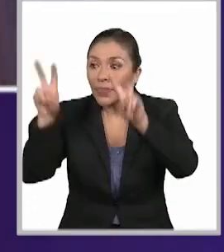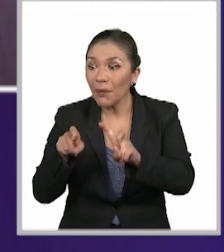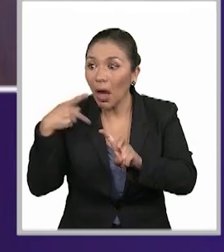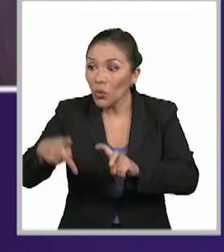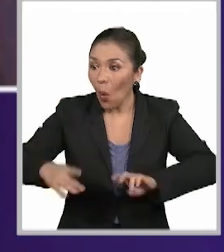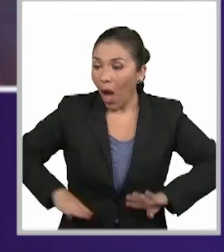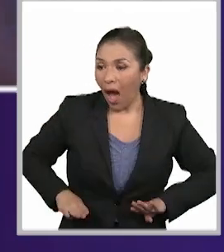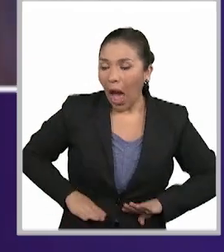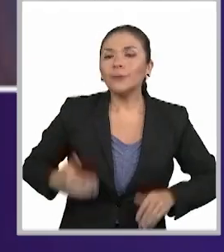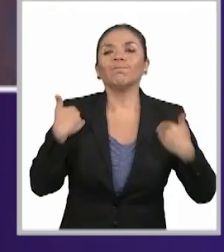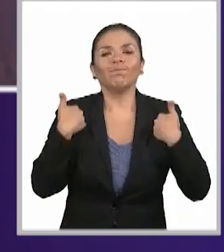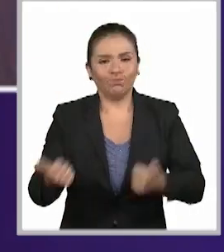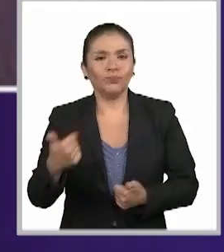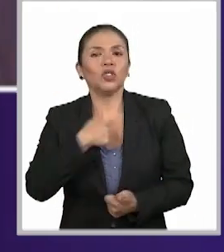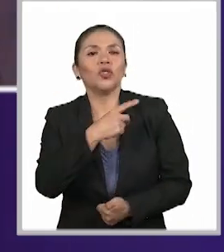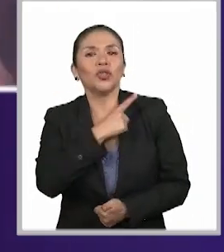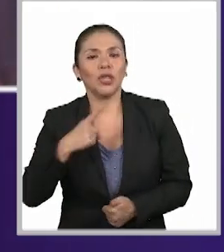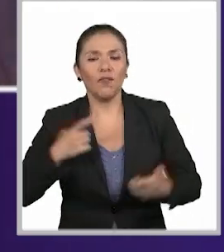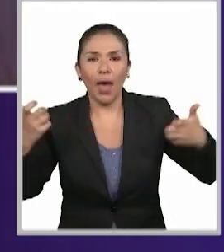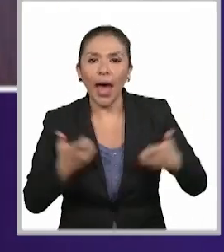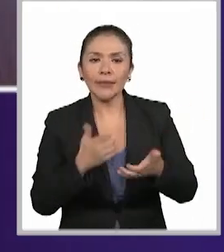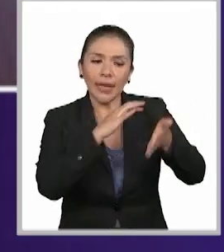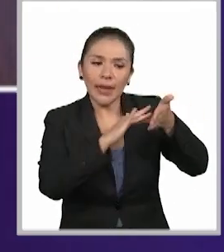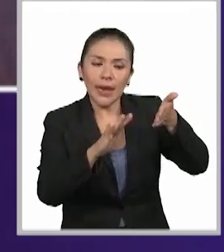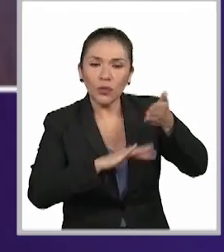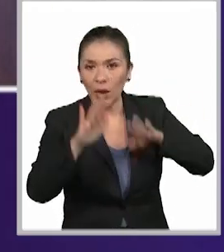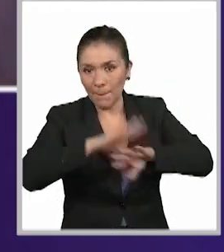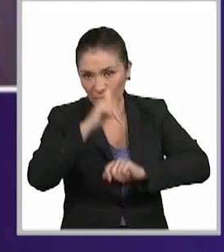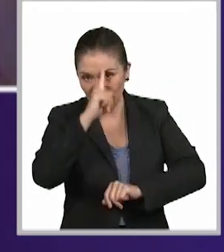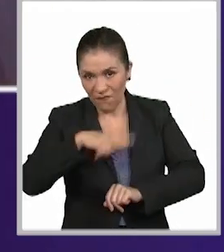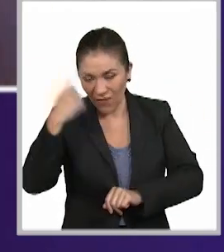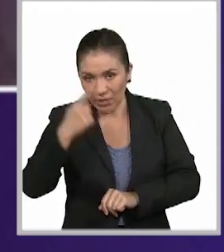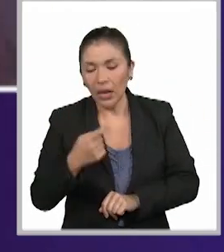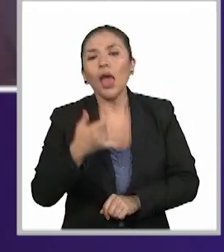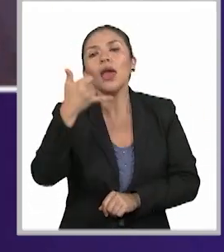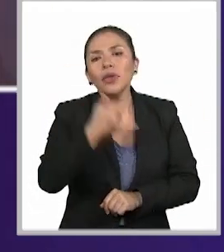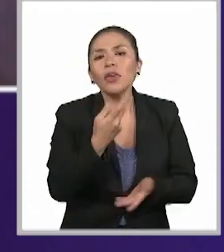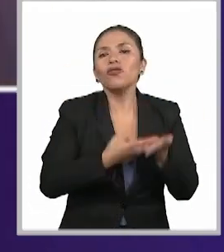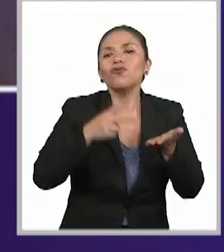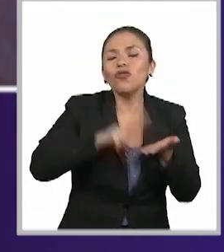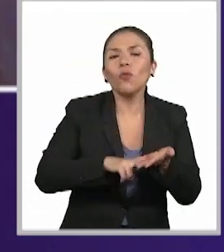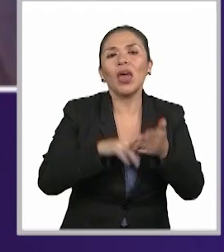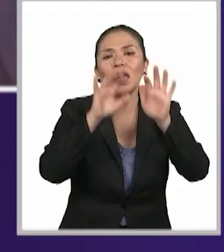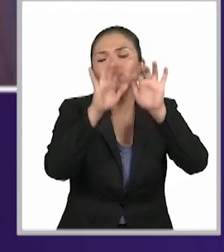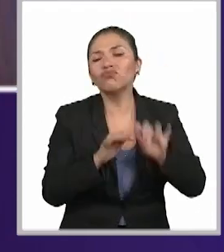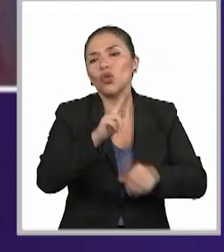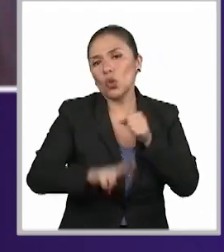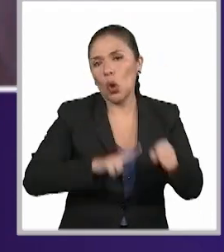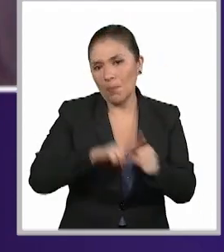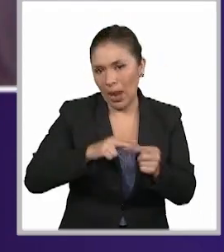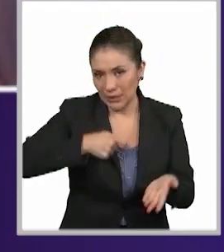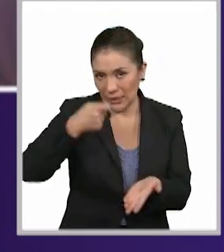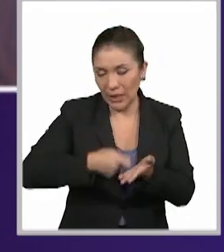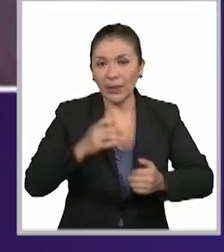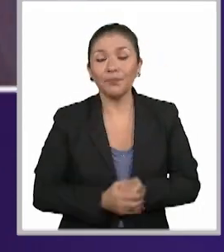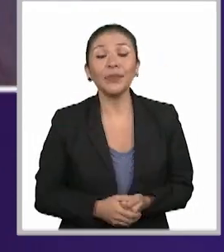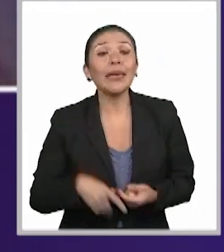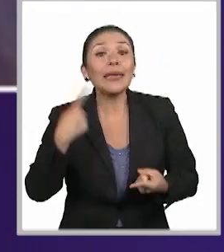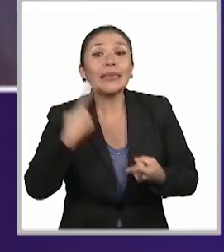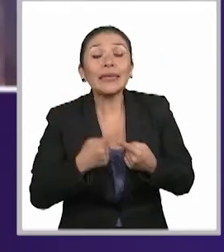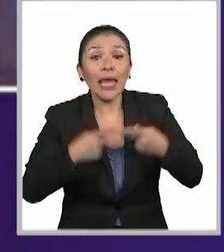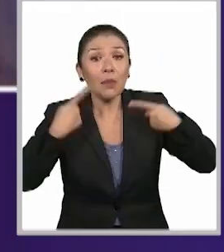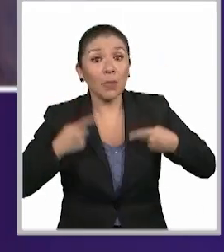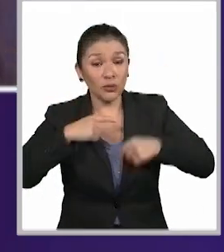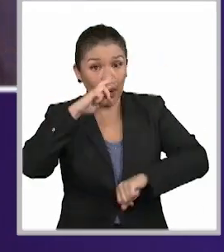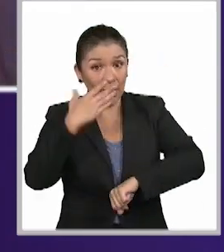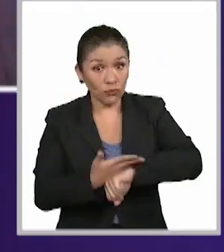asunto de este tipo, sabemos que vamos a tener que emitir ese tipo de sentencia, además de la sentencia tradicional. ¿Quién la hace? Pues la